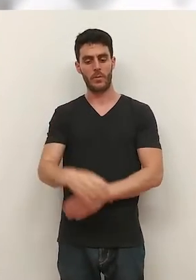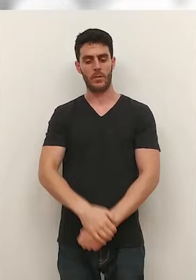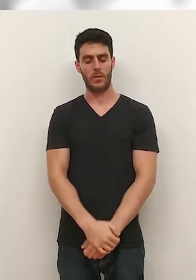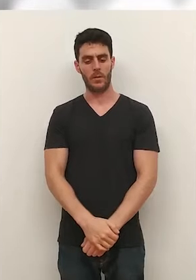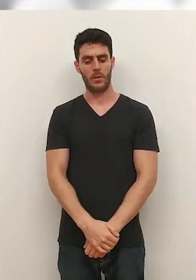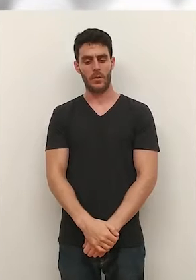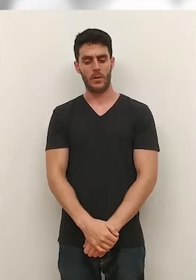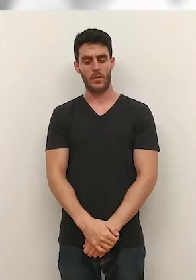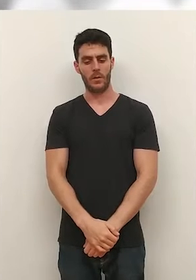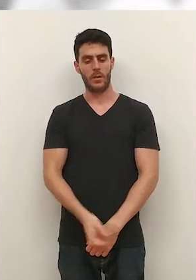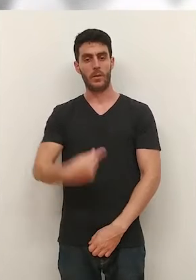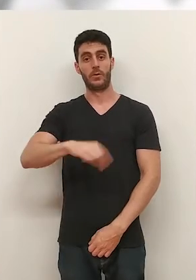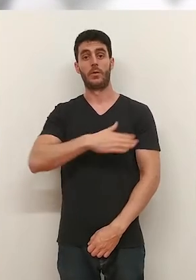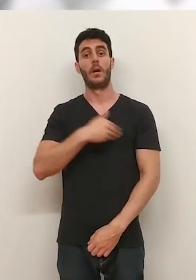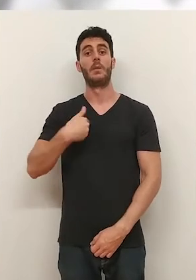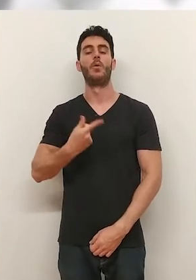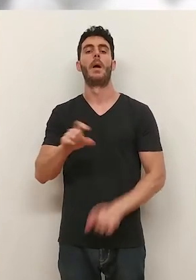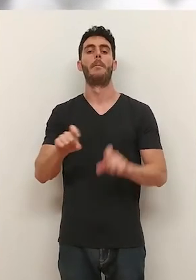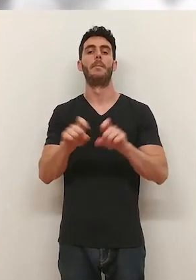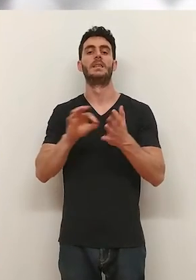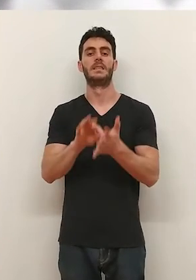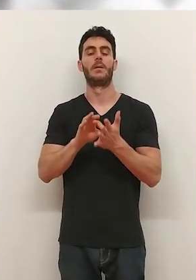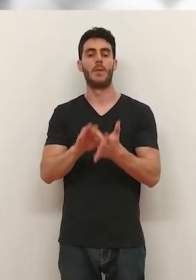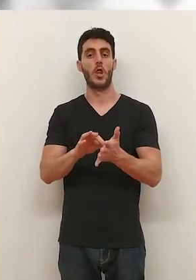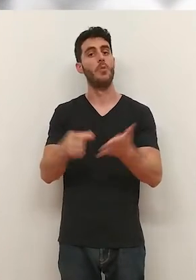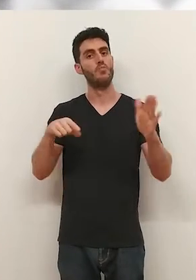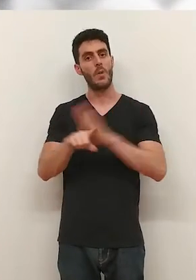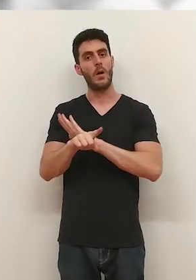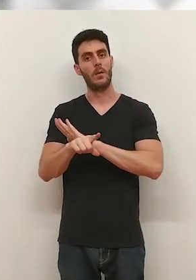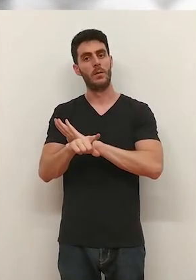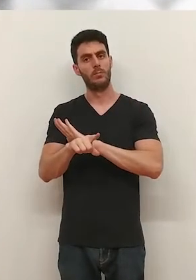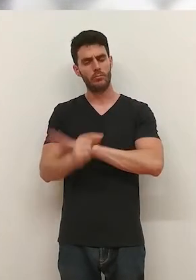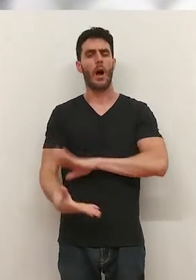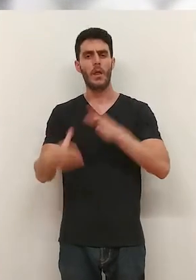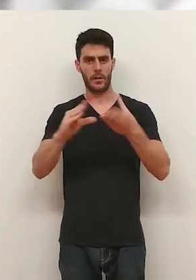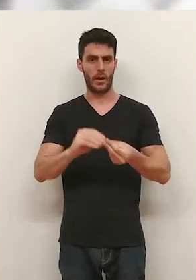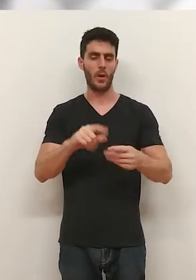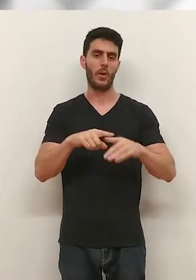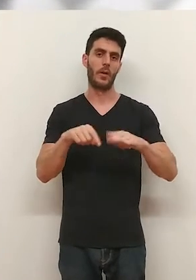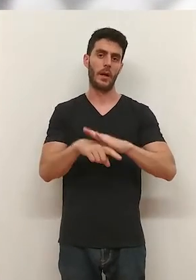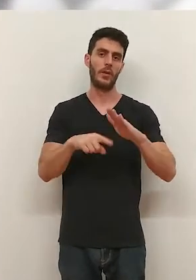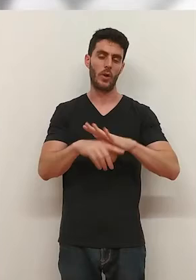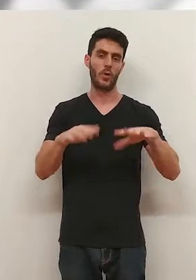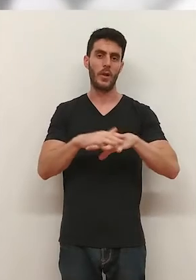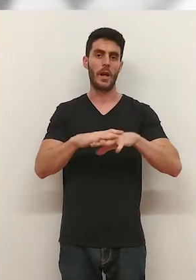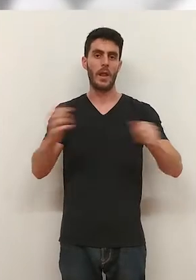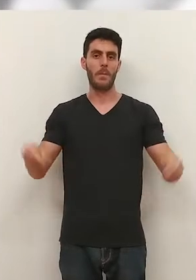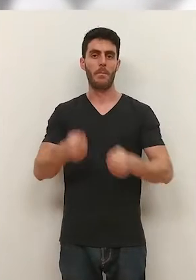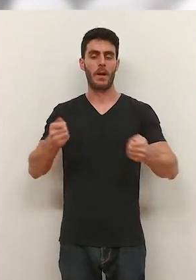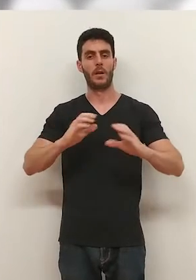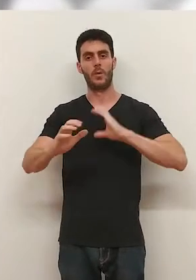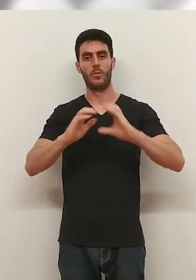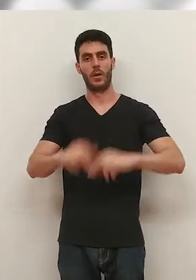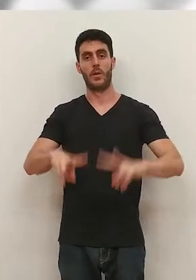económica de 500 euros. Lo que somos es una empresa de servicios que ofrece servicios avanzados y personalizados en gestión de redes,